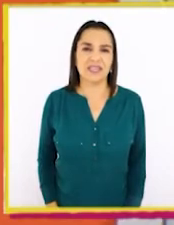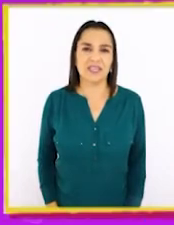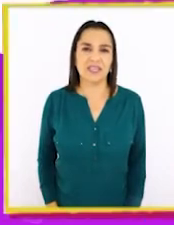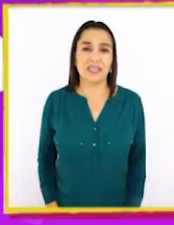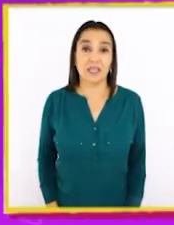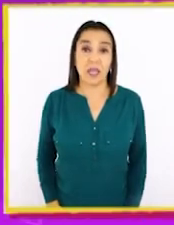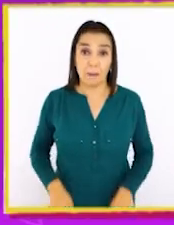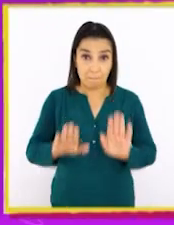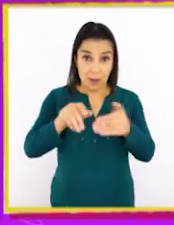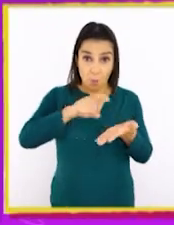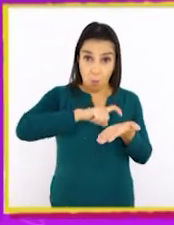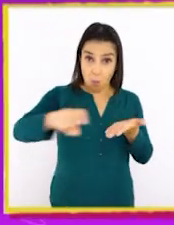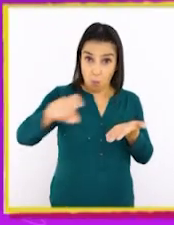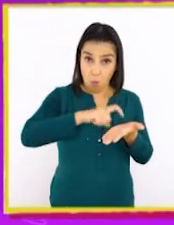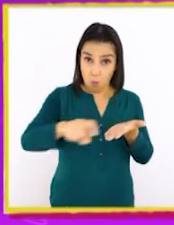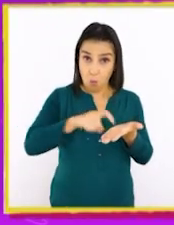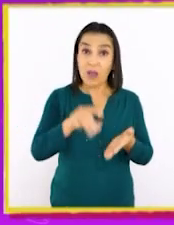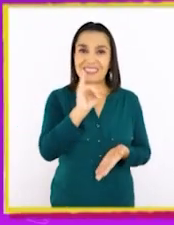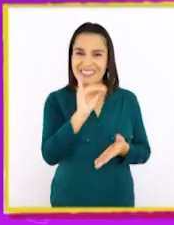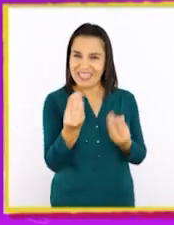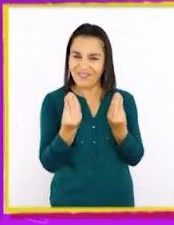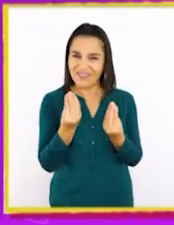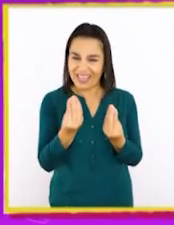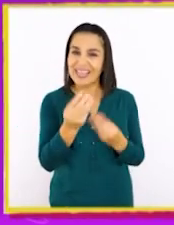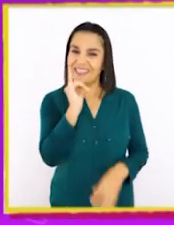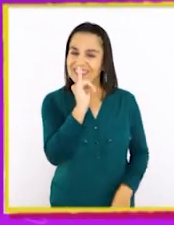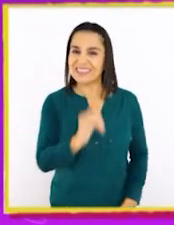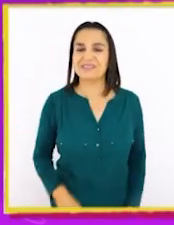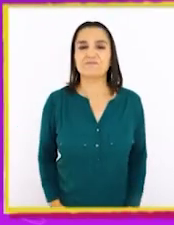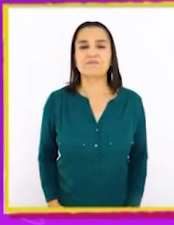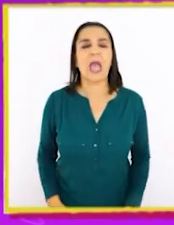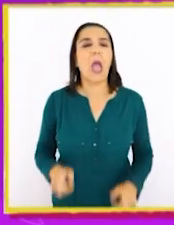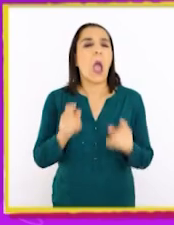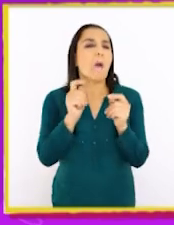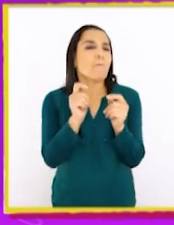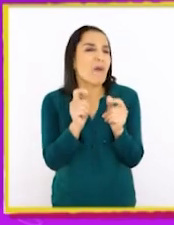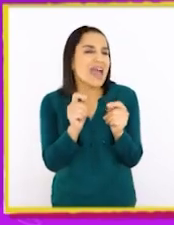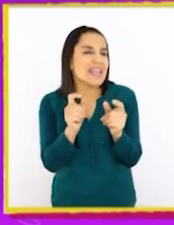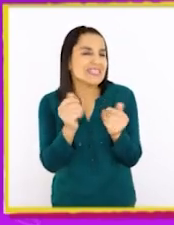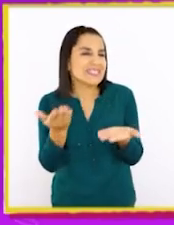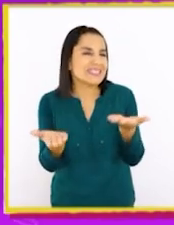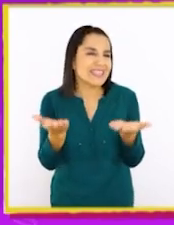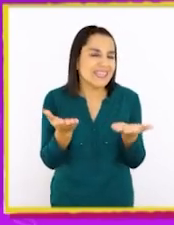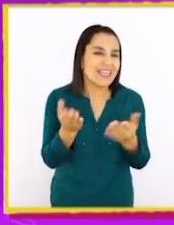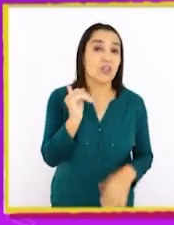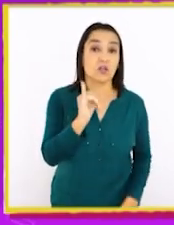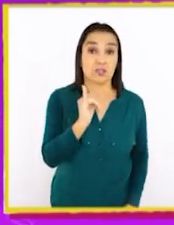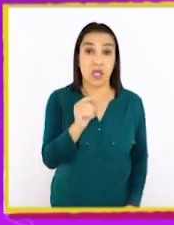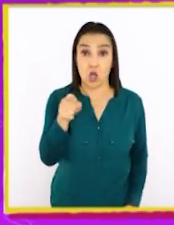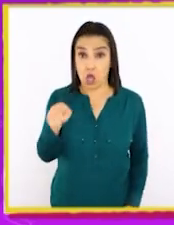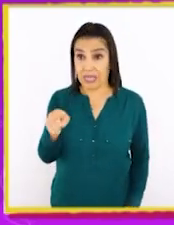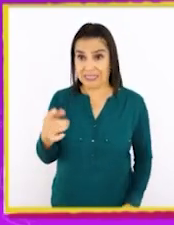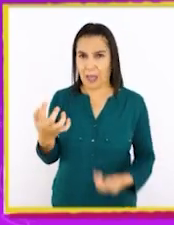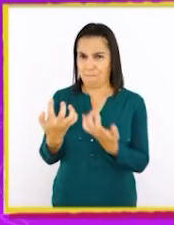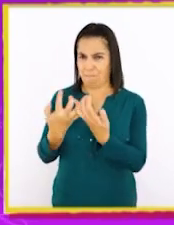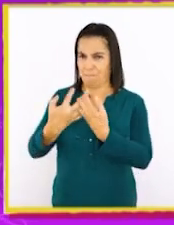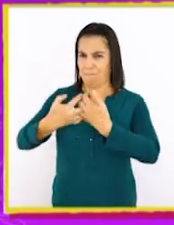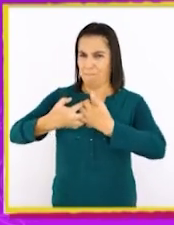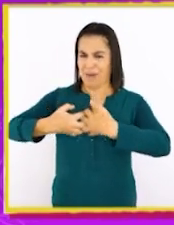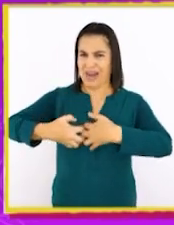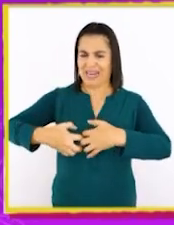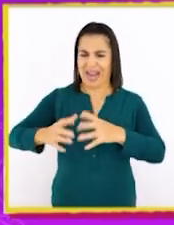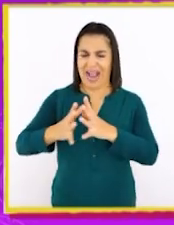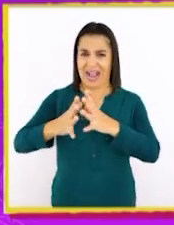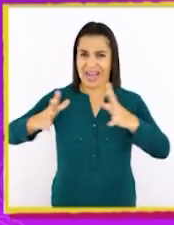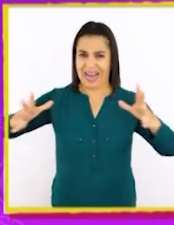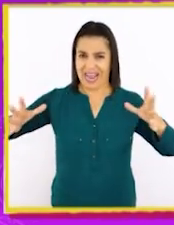¡Como una impresora! ¡Muy bien! Sí, se parece bastante. Sí, aunque estas máquinas eran mucho